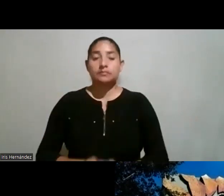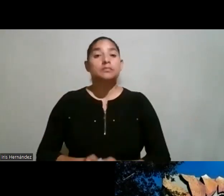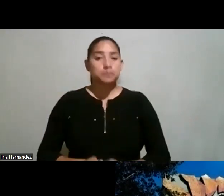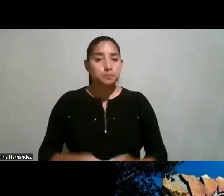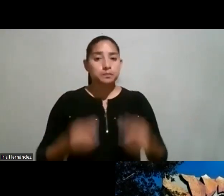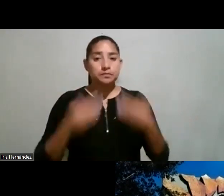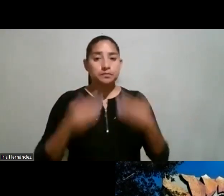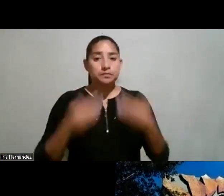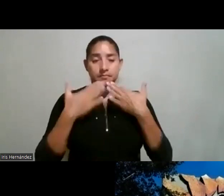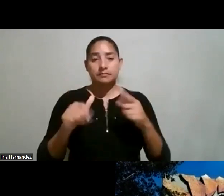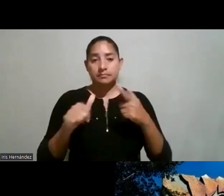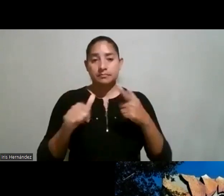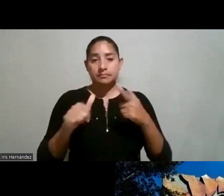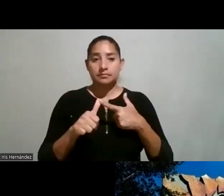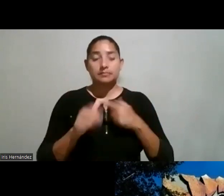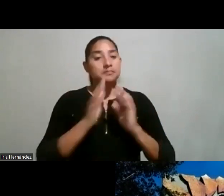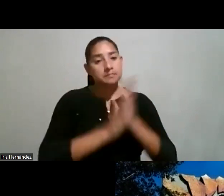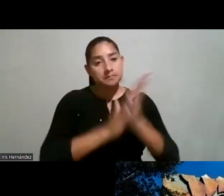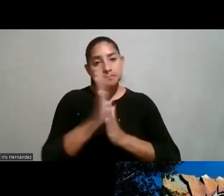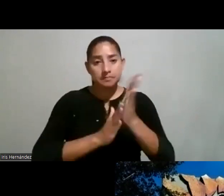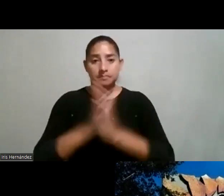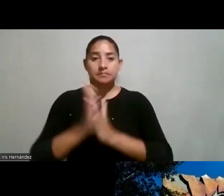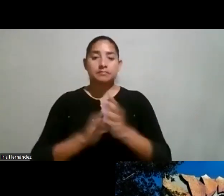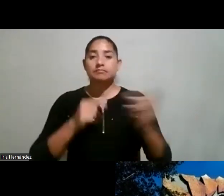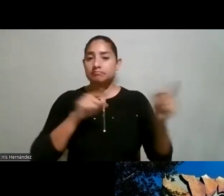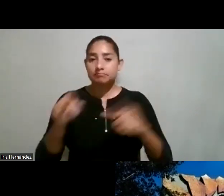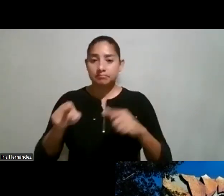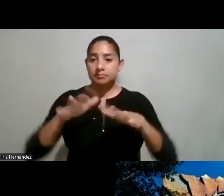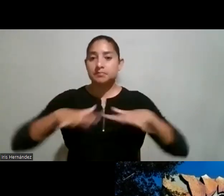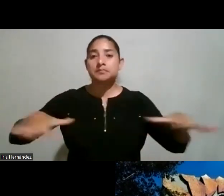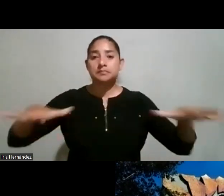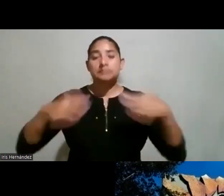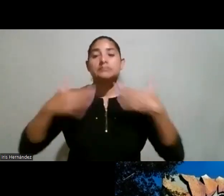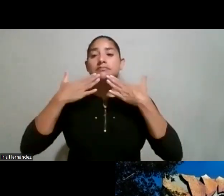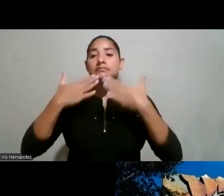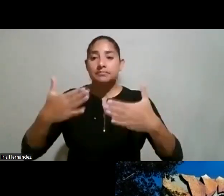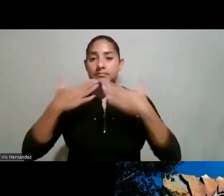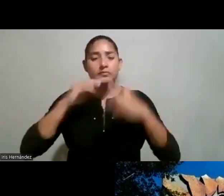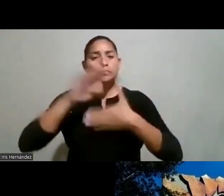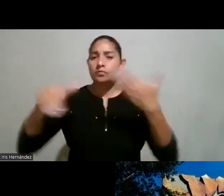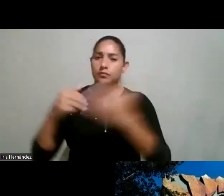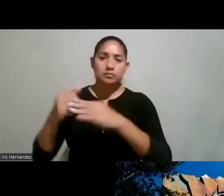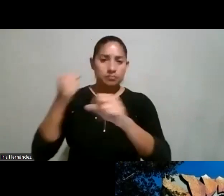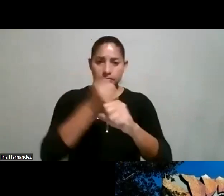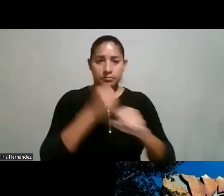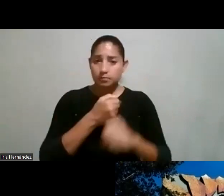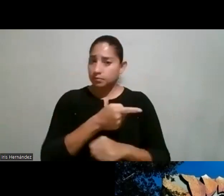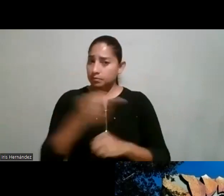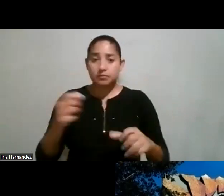gracias primero aprovecho que estamos en este espacio para agradecerles todo el trabajo que hacen